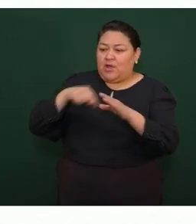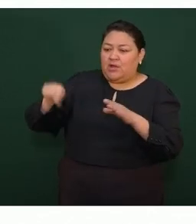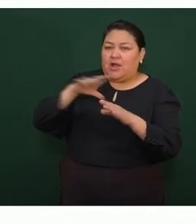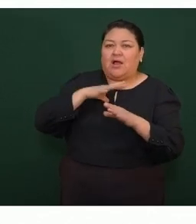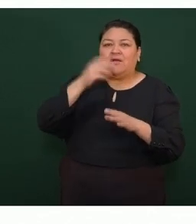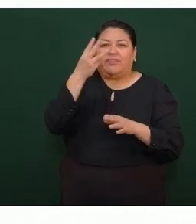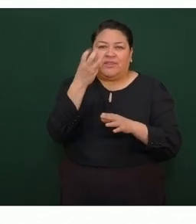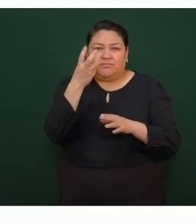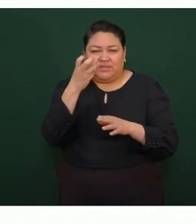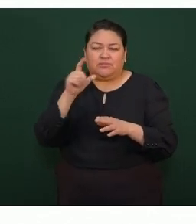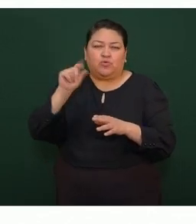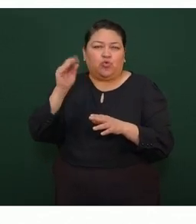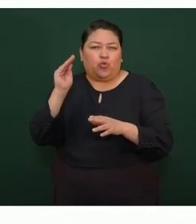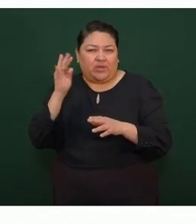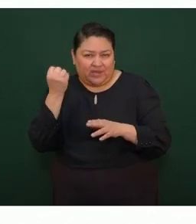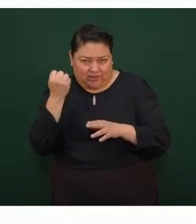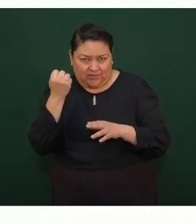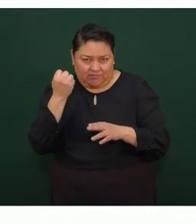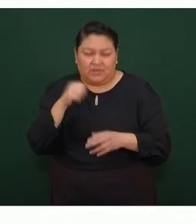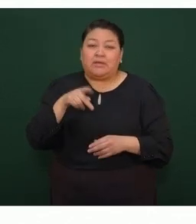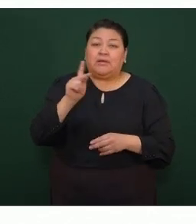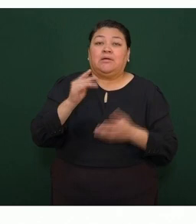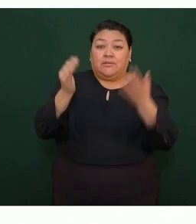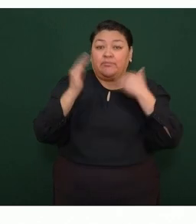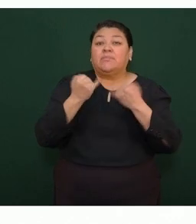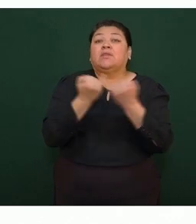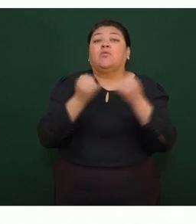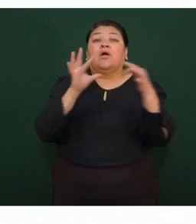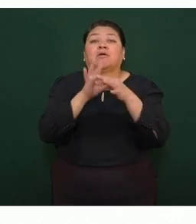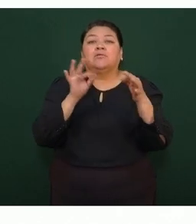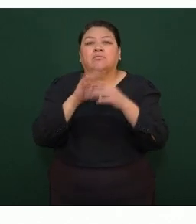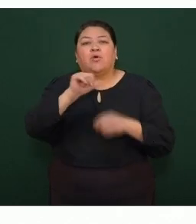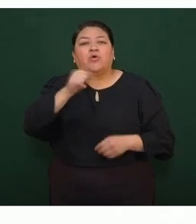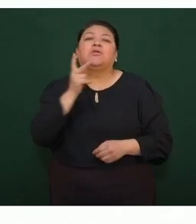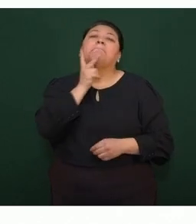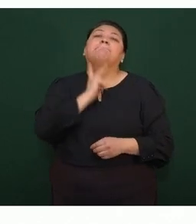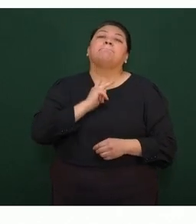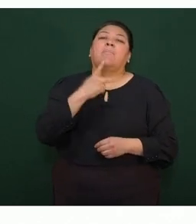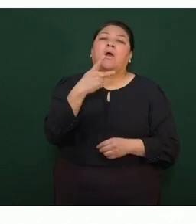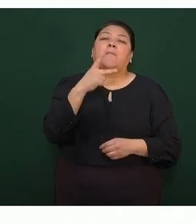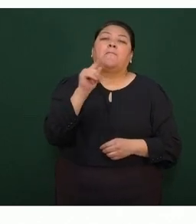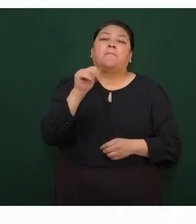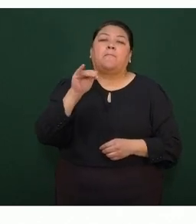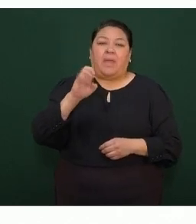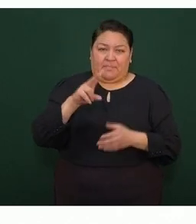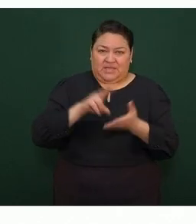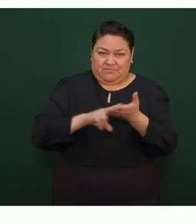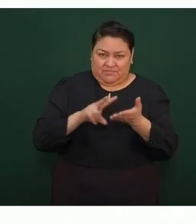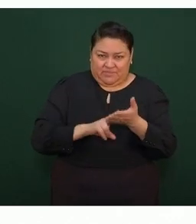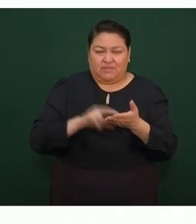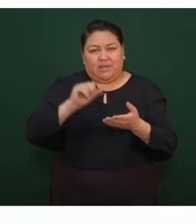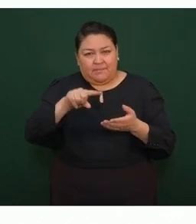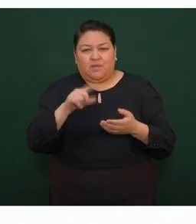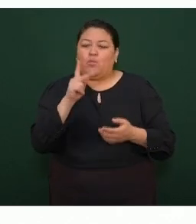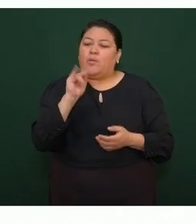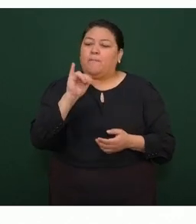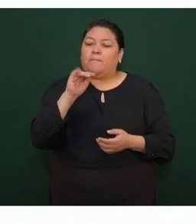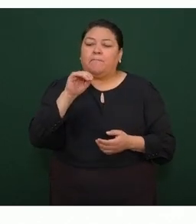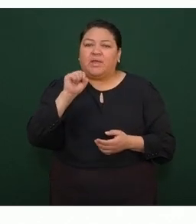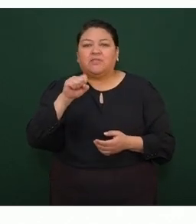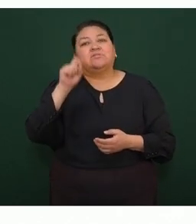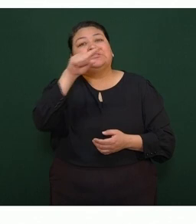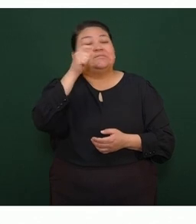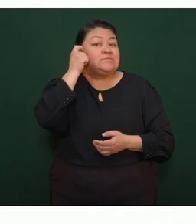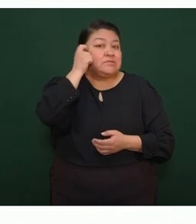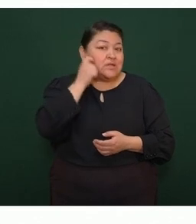centavos. Sin embargo, más importante es resaltar a franquicia Pemex, petrolíferos y energéticos Pinos Altos, que en